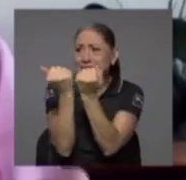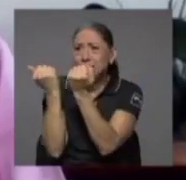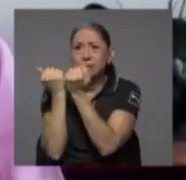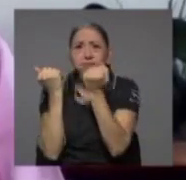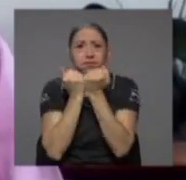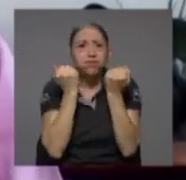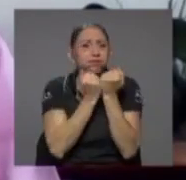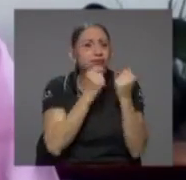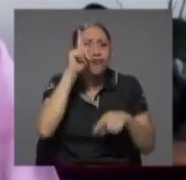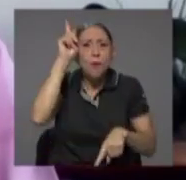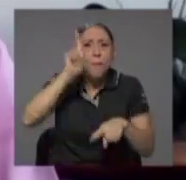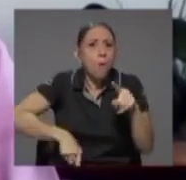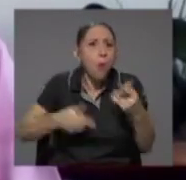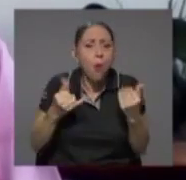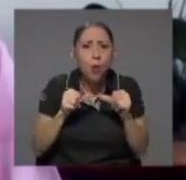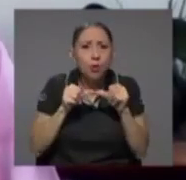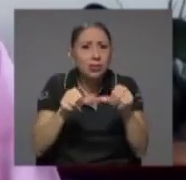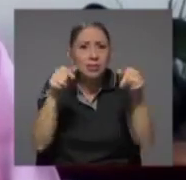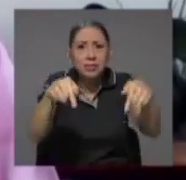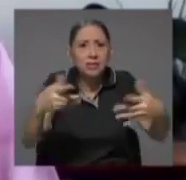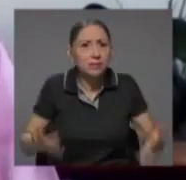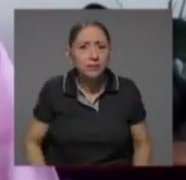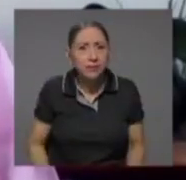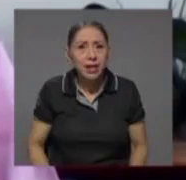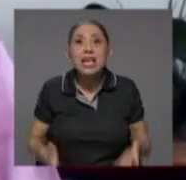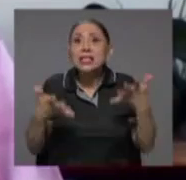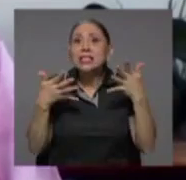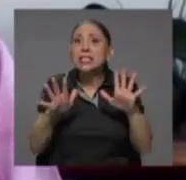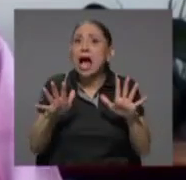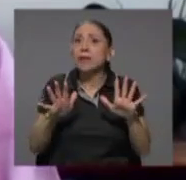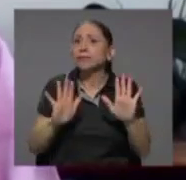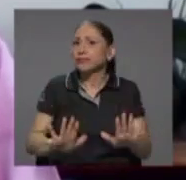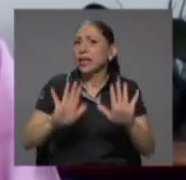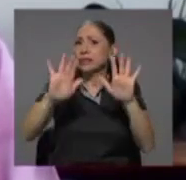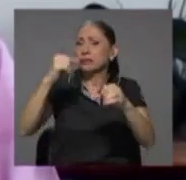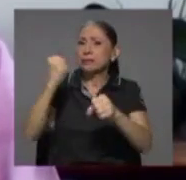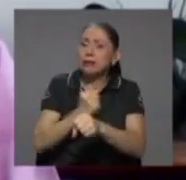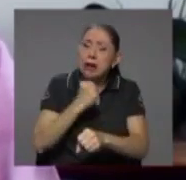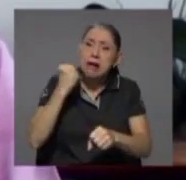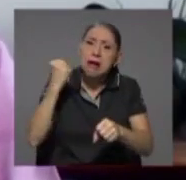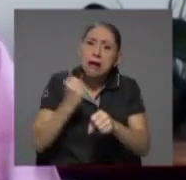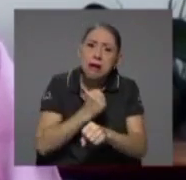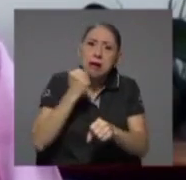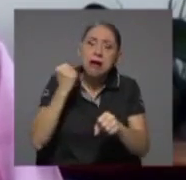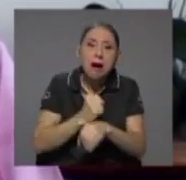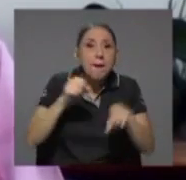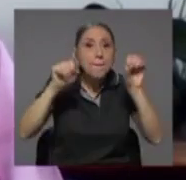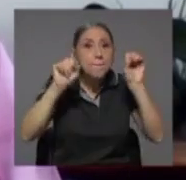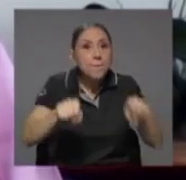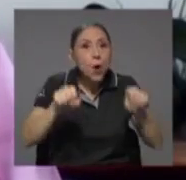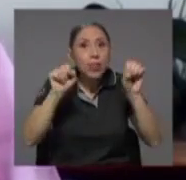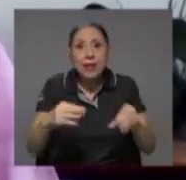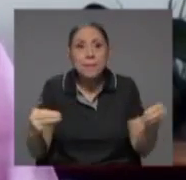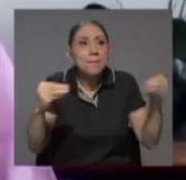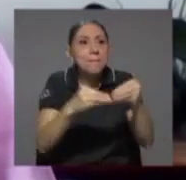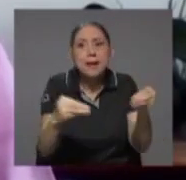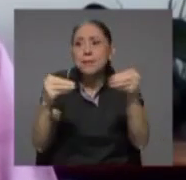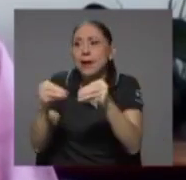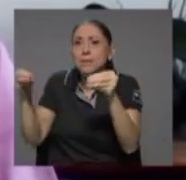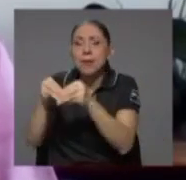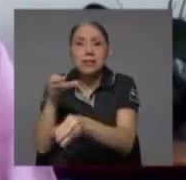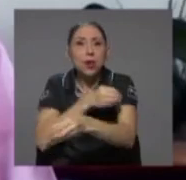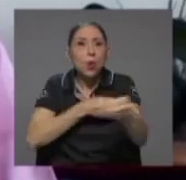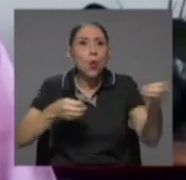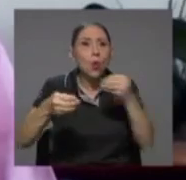seguir creciendo ya se ha hecho un esfuerzo espectacular para poder incrementar las unidades de cuidado intensivo y atención